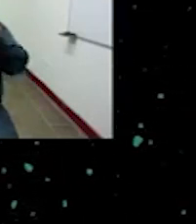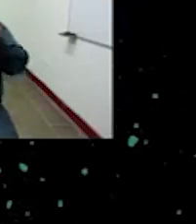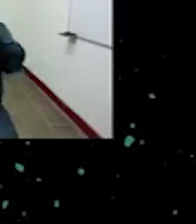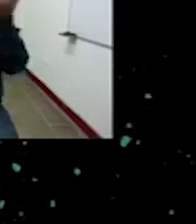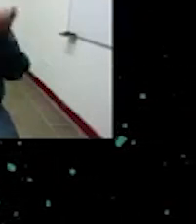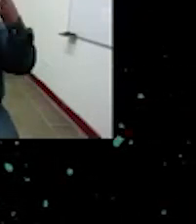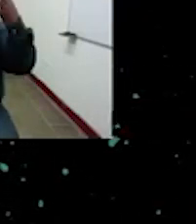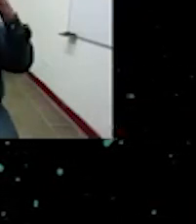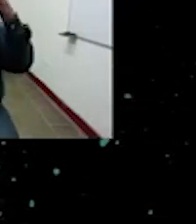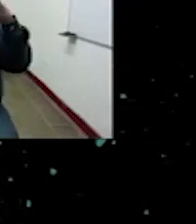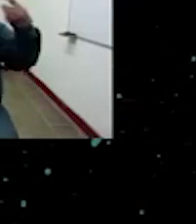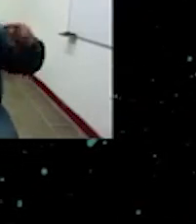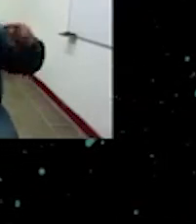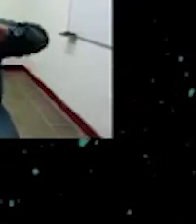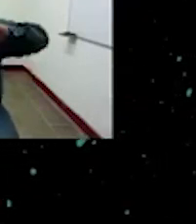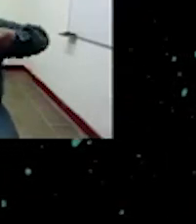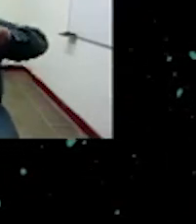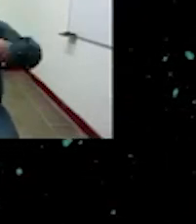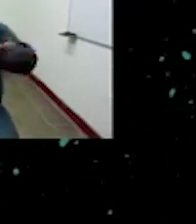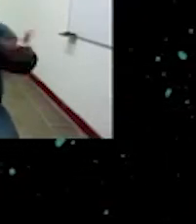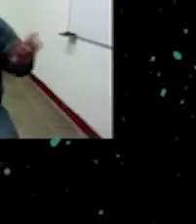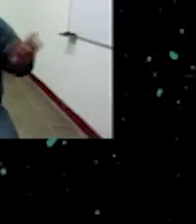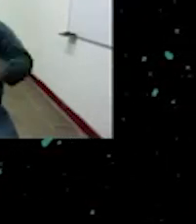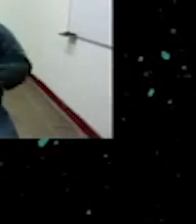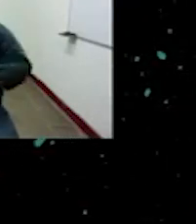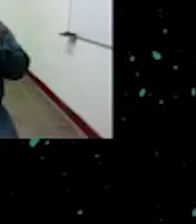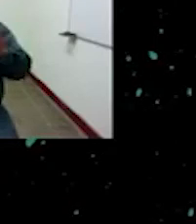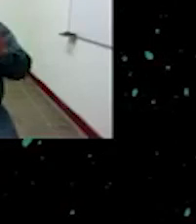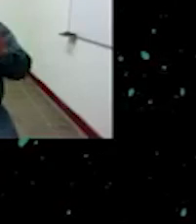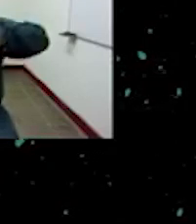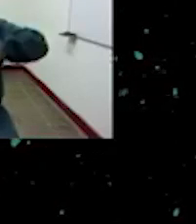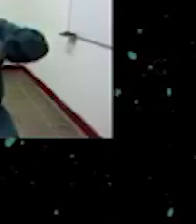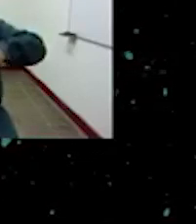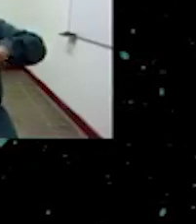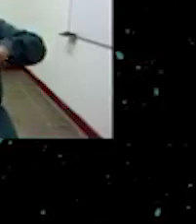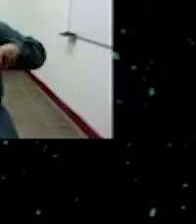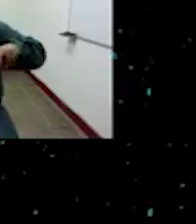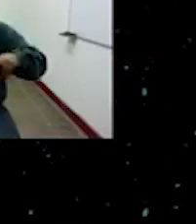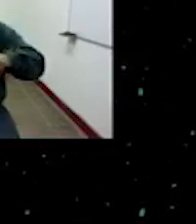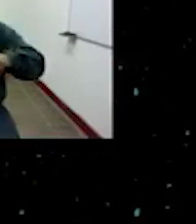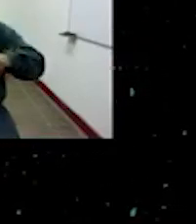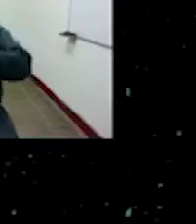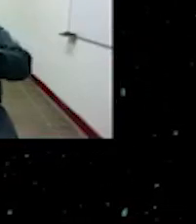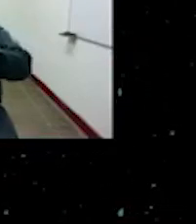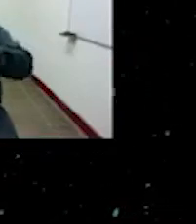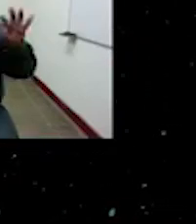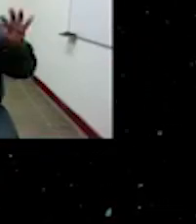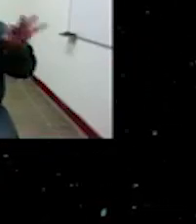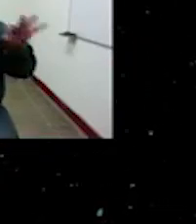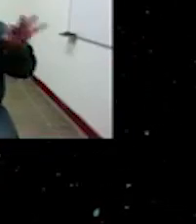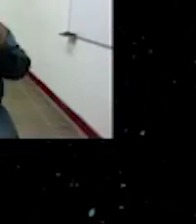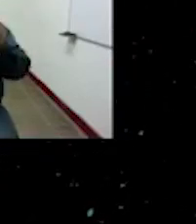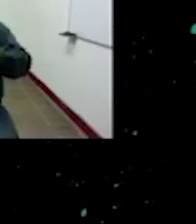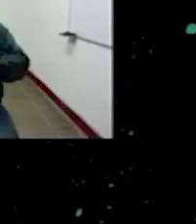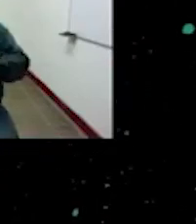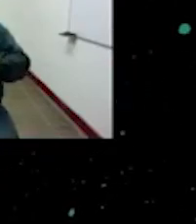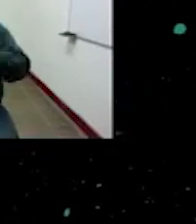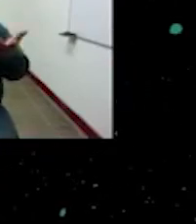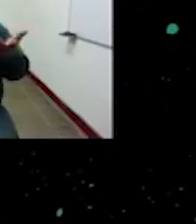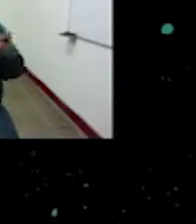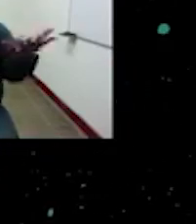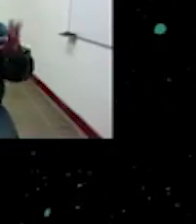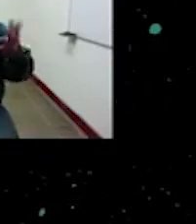Buscar un poco, investigar un poco y tratar de aplicar o